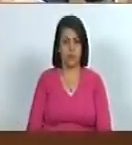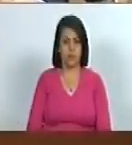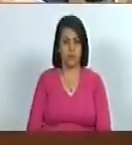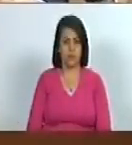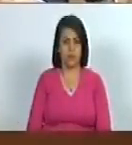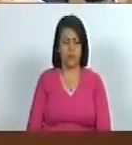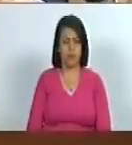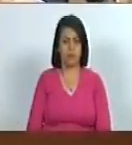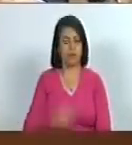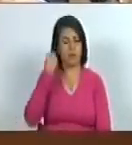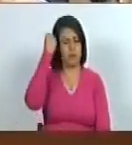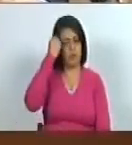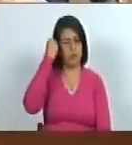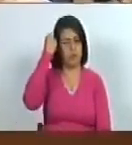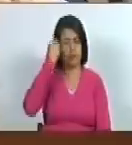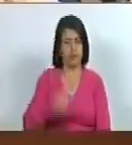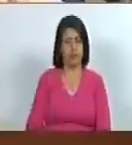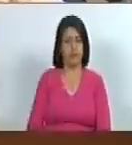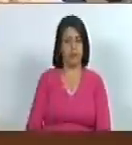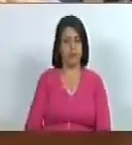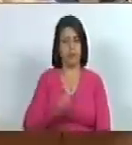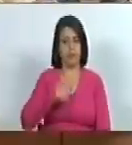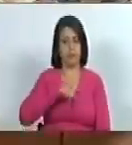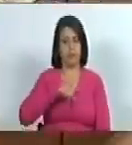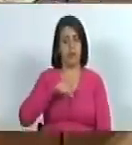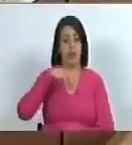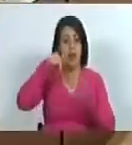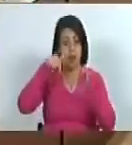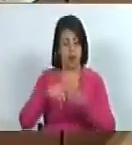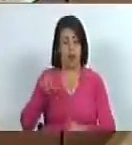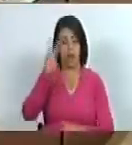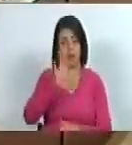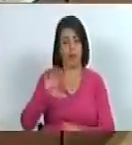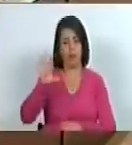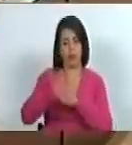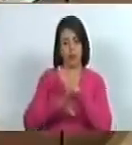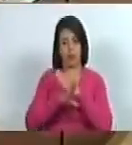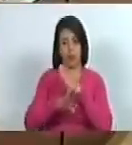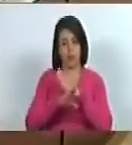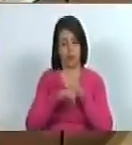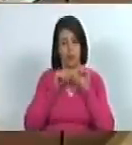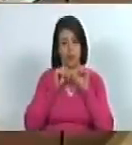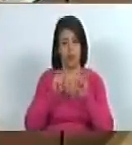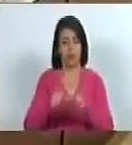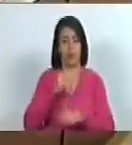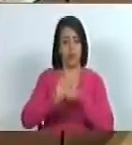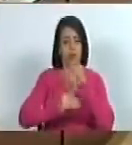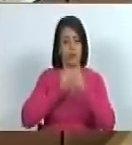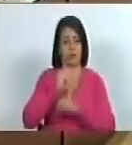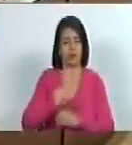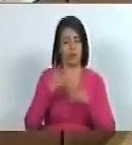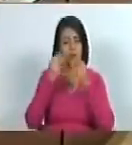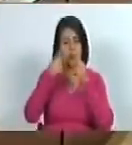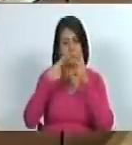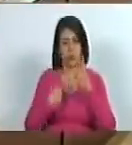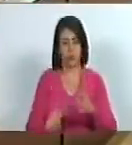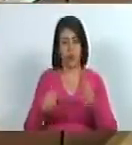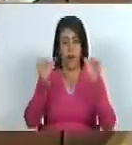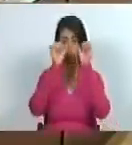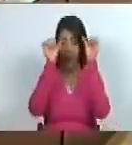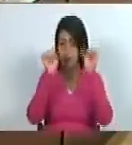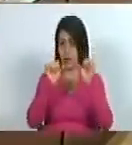considerando que en nuestro suelo patrio han nacido y se han forjado innumerables artistas